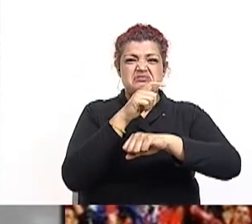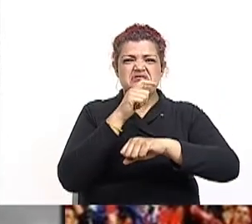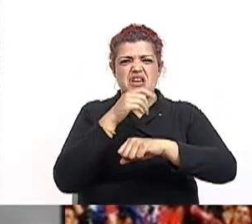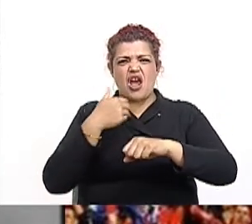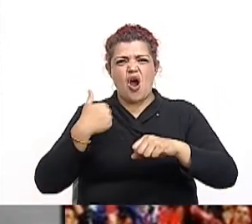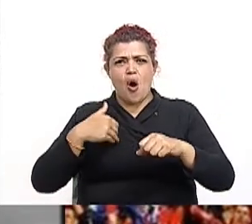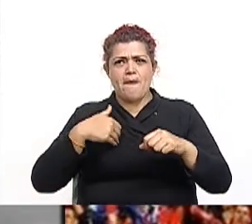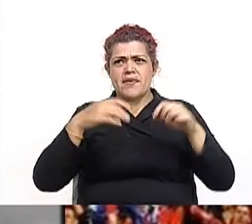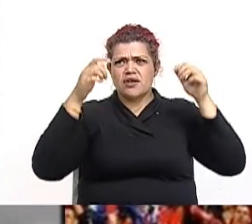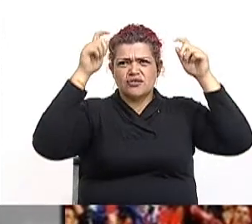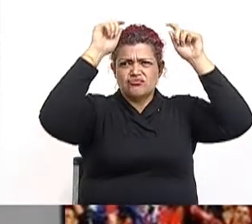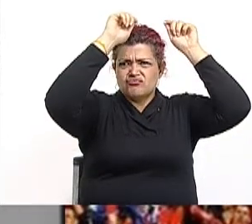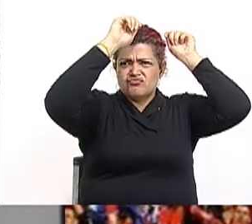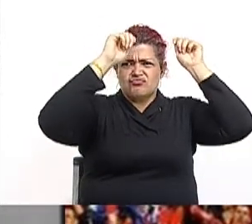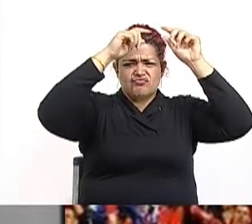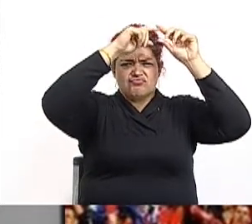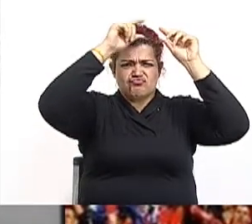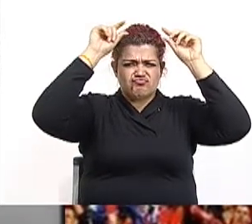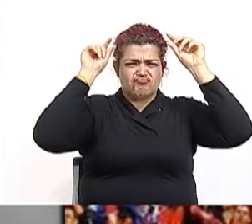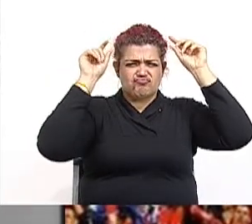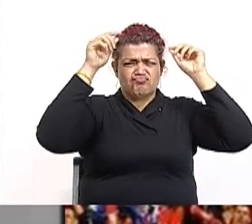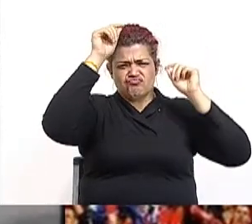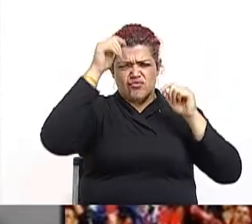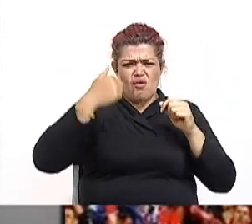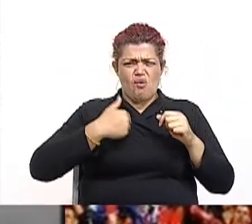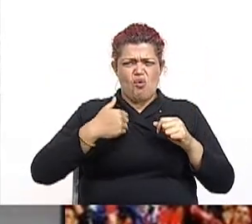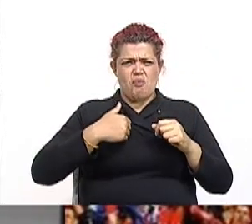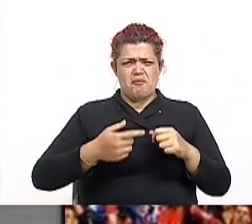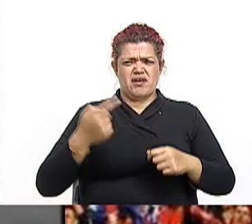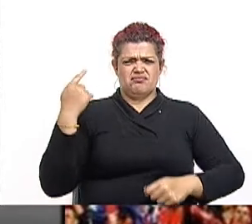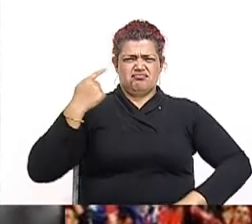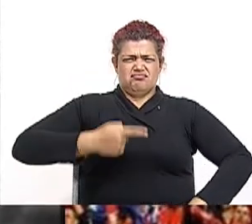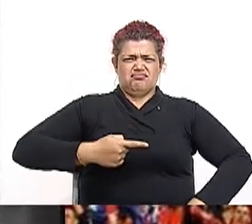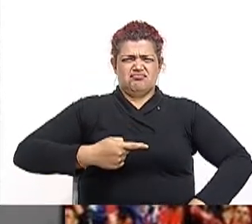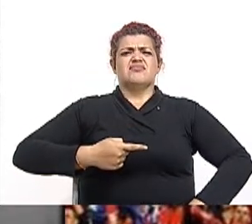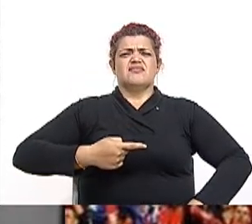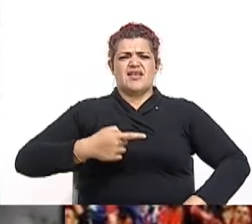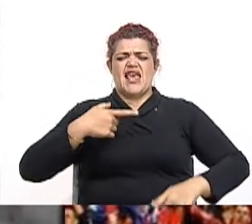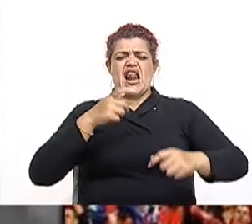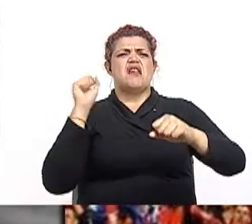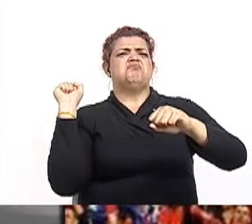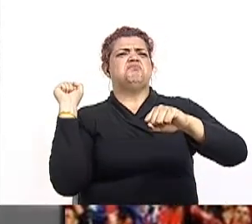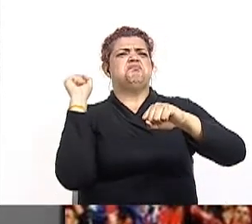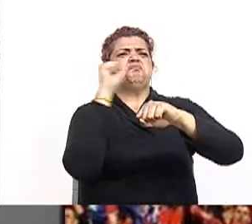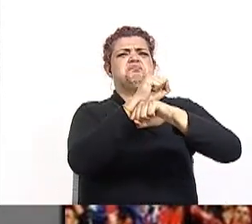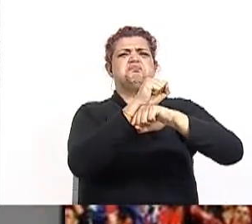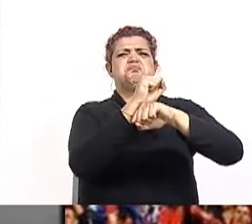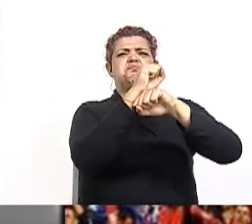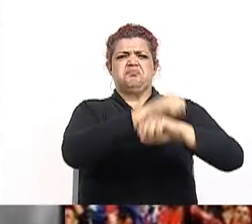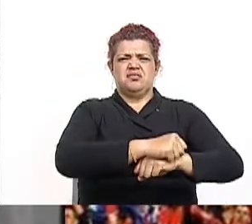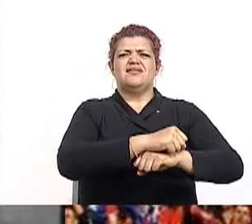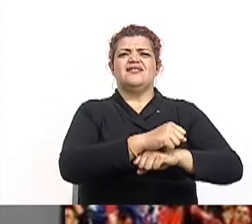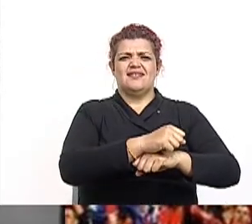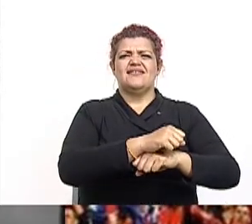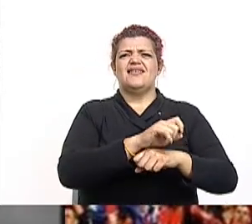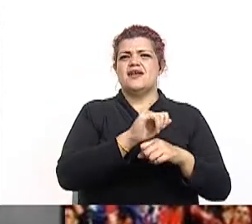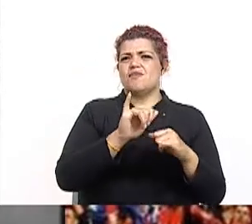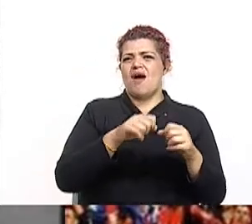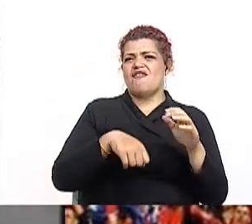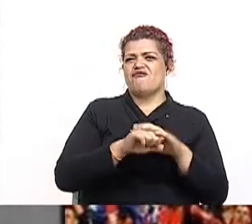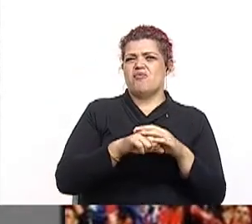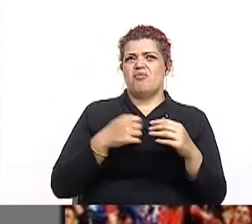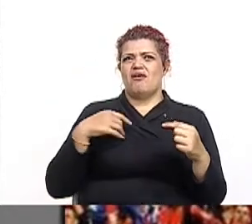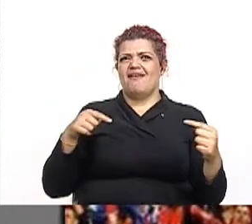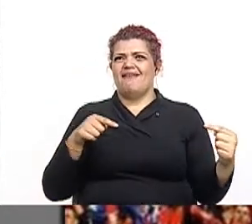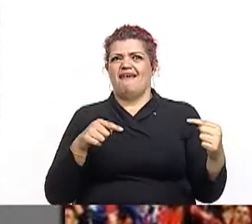larguísimo buscando las piernas de María Isabel Carvajal. Y se interpone en el camino el general Federico Tinoco lanzando la pelota a la línea final. Y es un tiro de esquina a